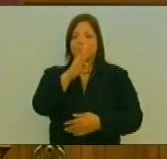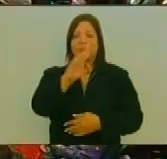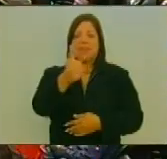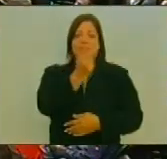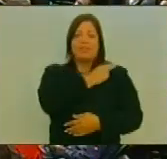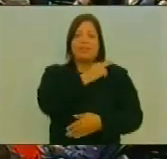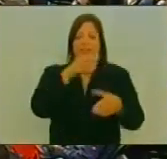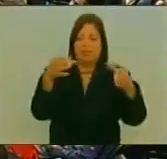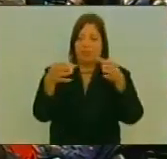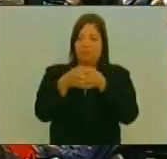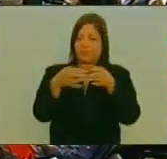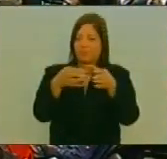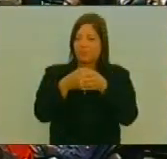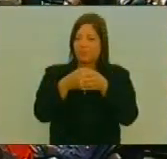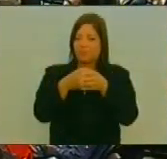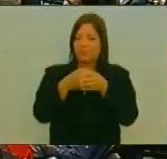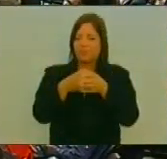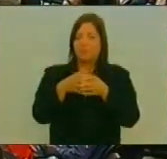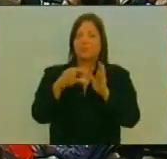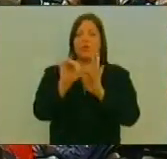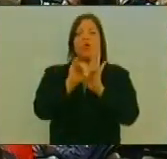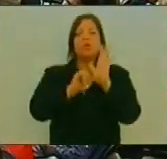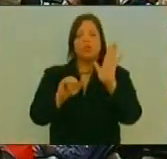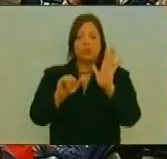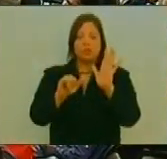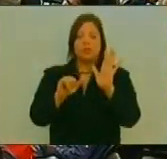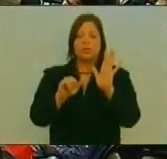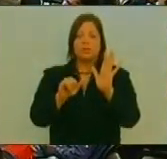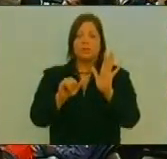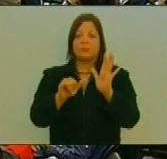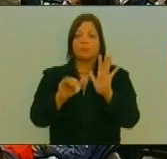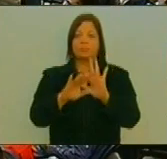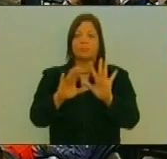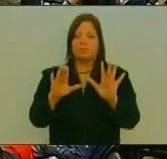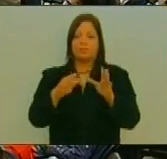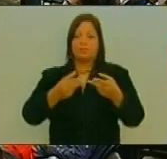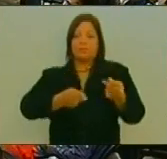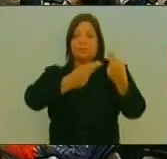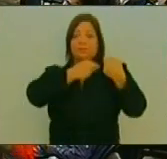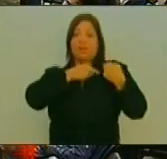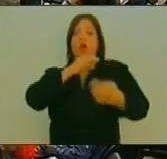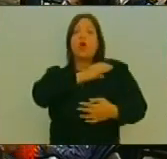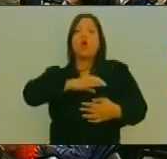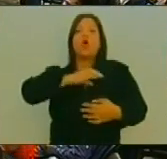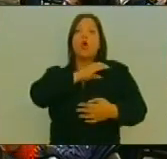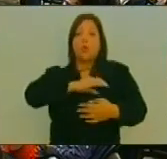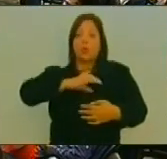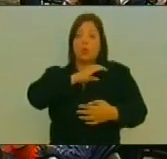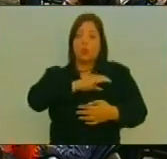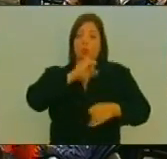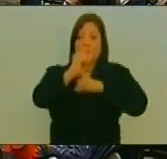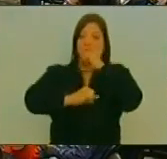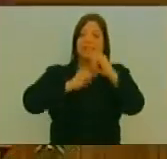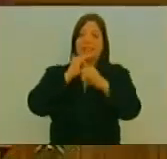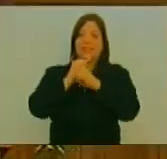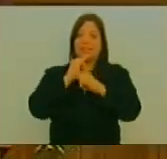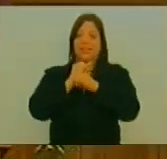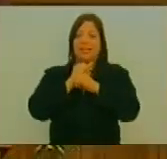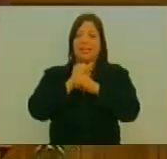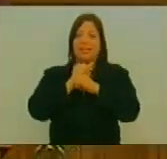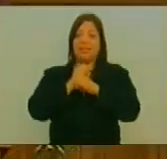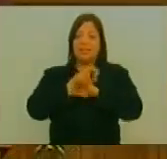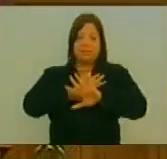Directiva Nosotros Como Comisión Ya En Funciones De O Para Los Asuntos